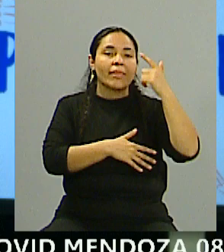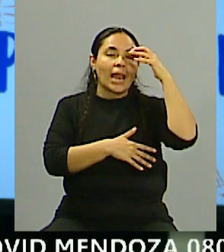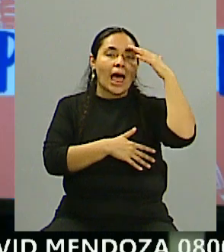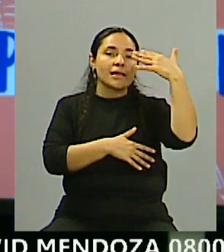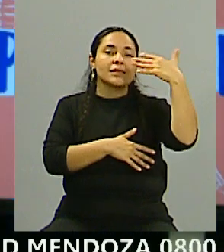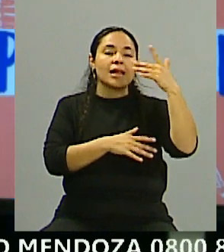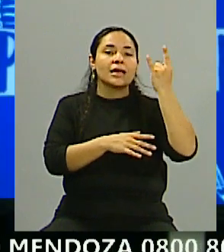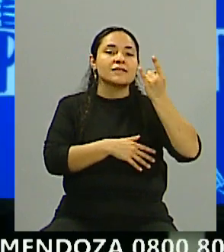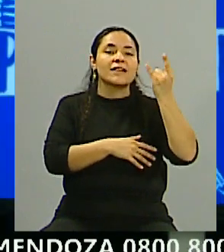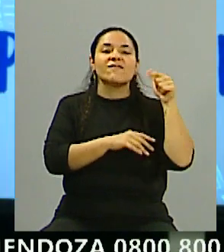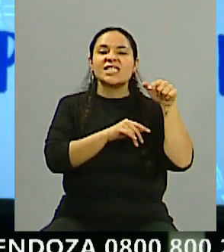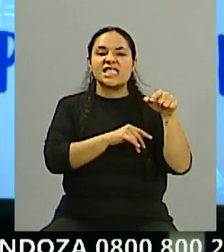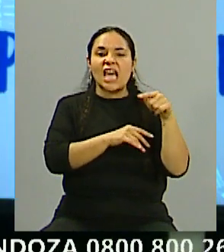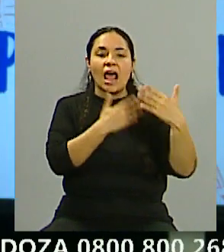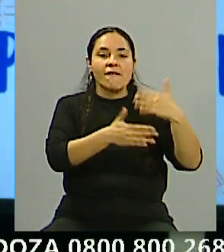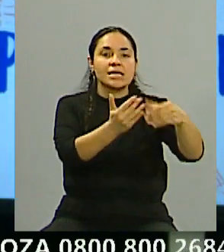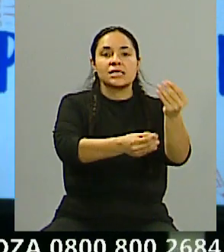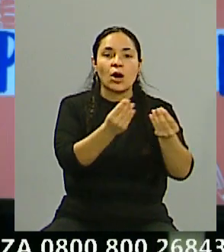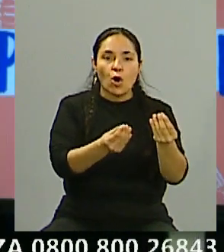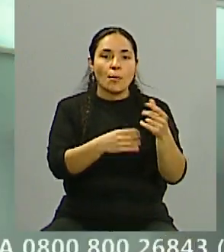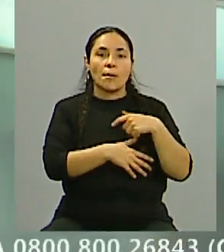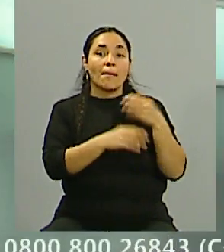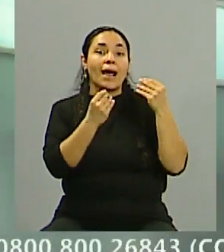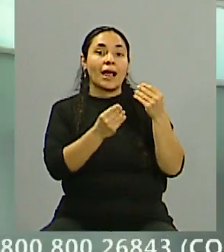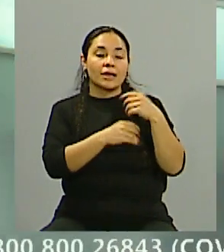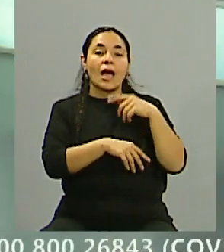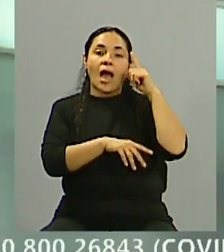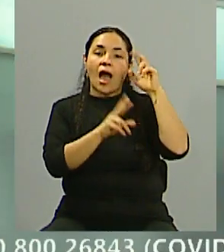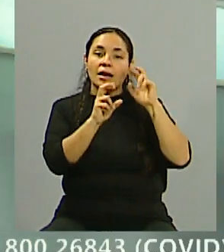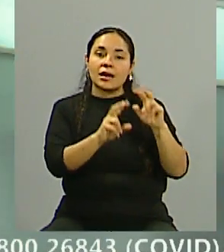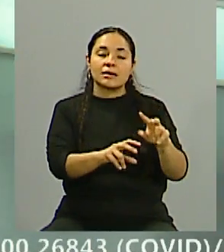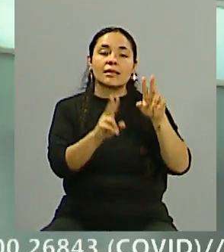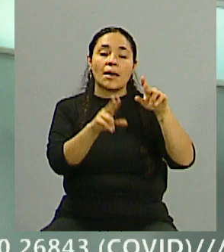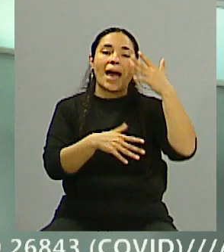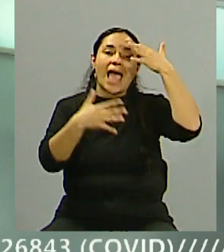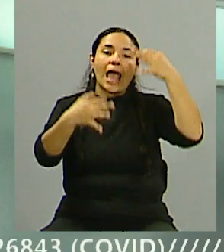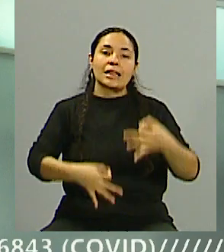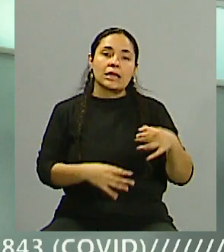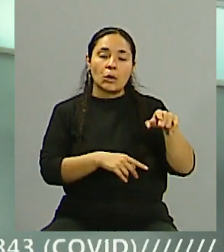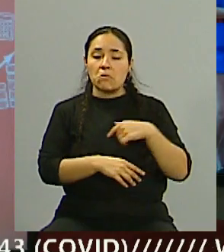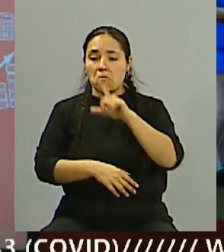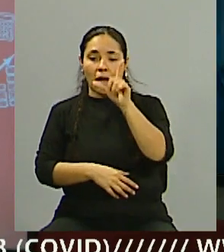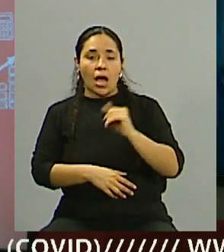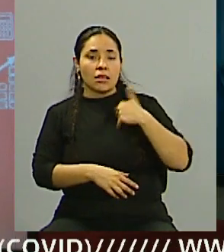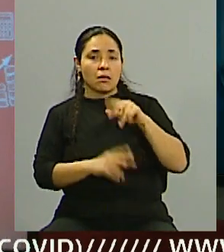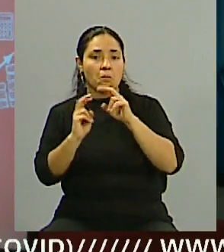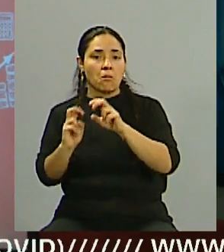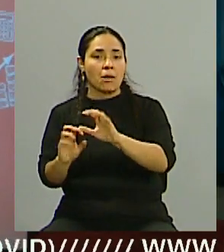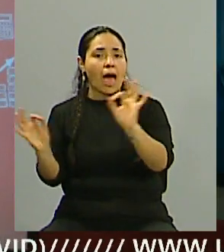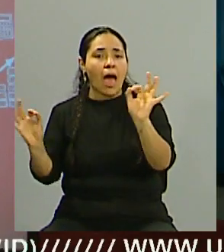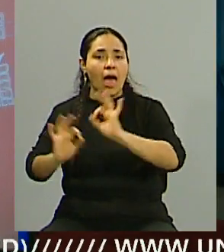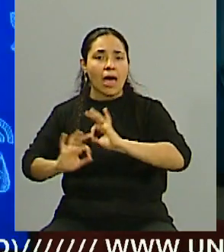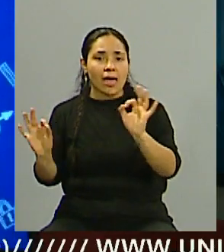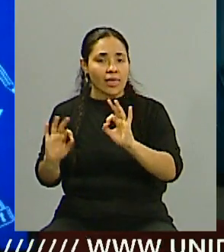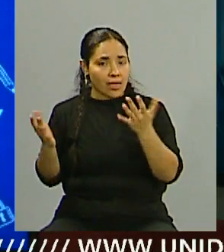debatir éticamente, Argentina todavía nada. Qué tema, ¿no? Mario, la pregunta